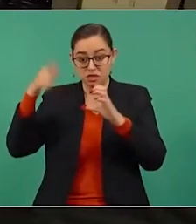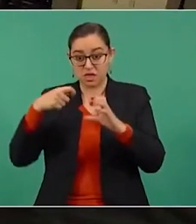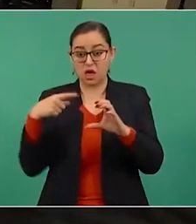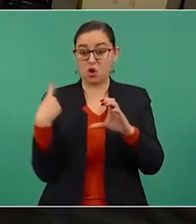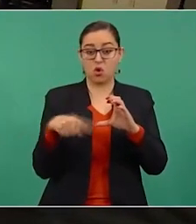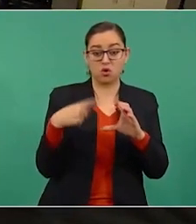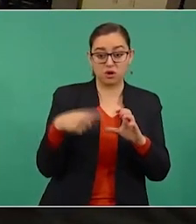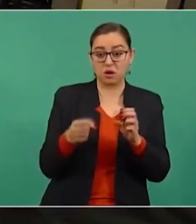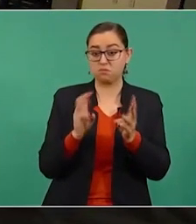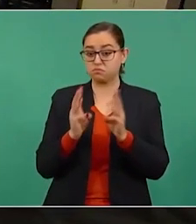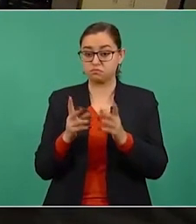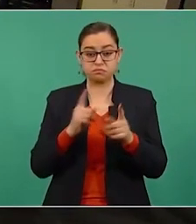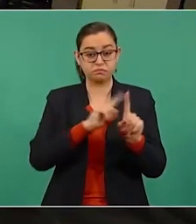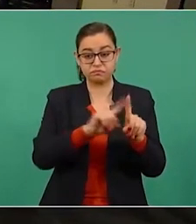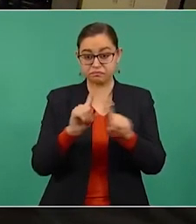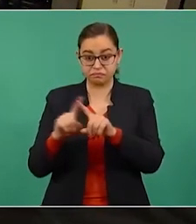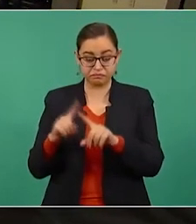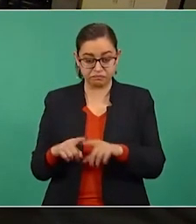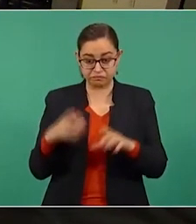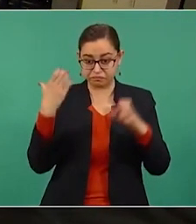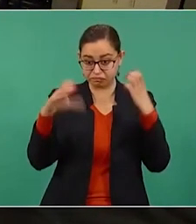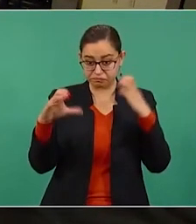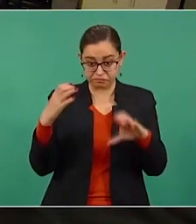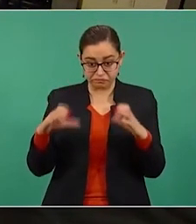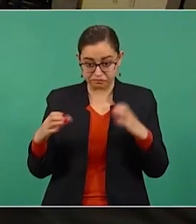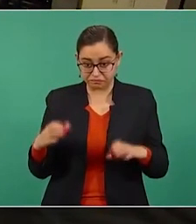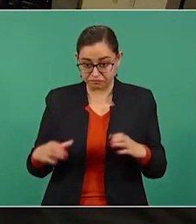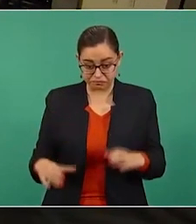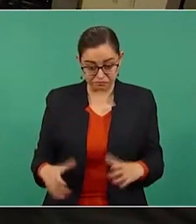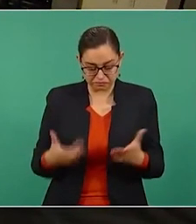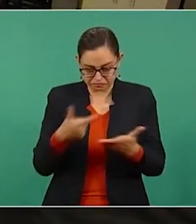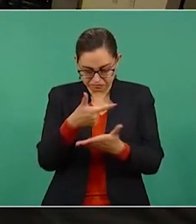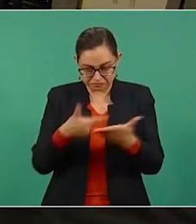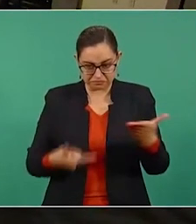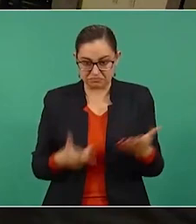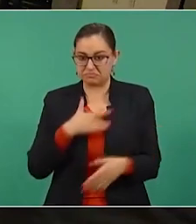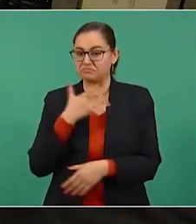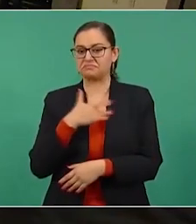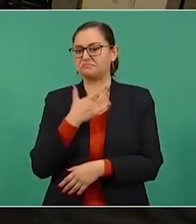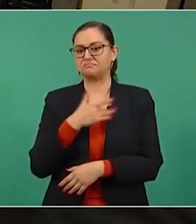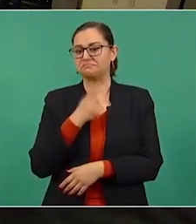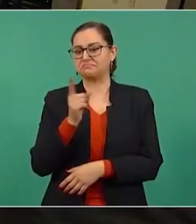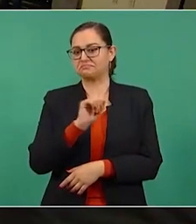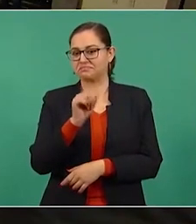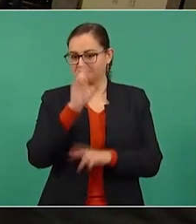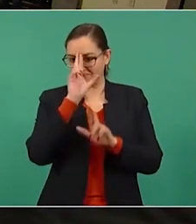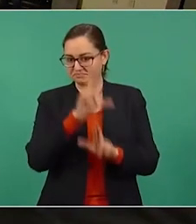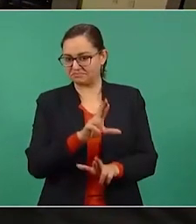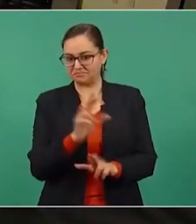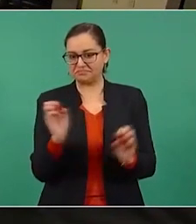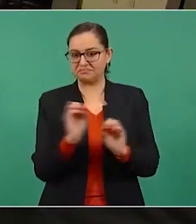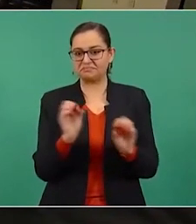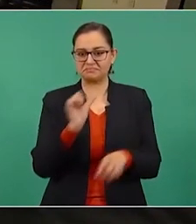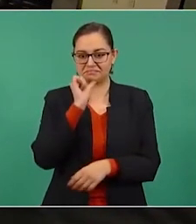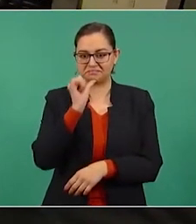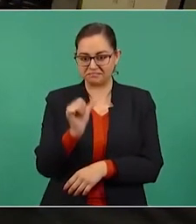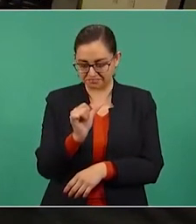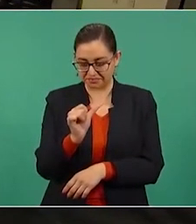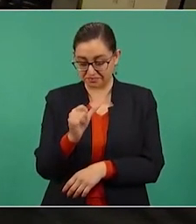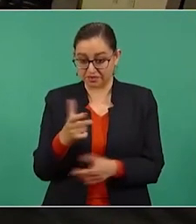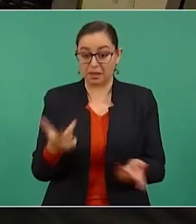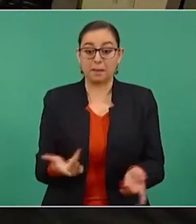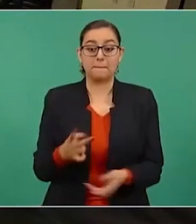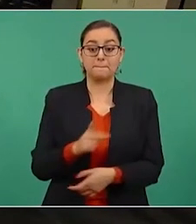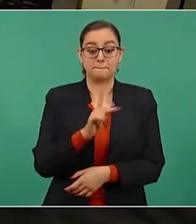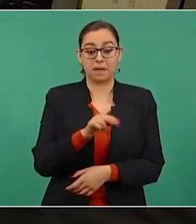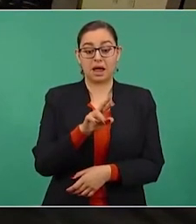parecieron pruebas de lo contrario. Krause, por cierto, reconoció ante Ciro Gómez Leiva que, en efecto, el